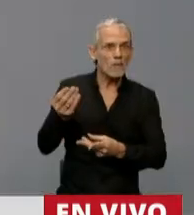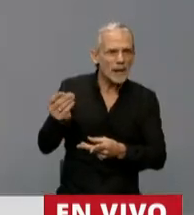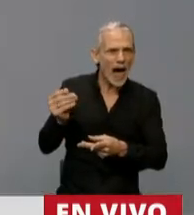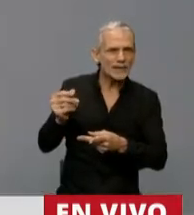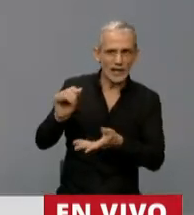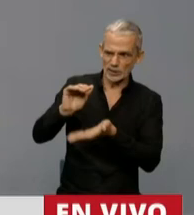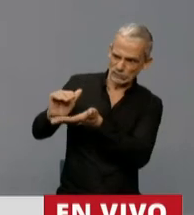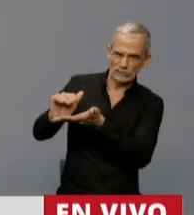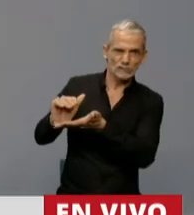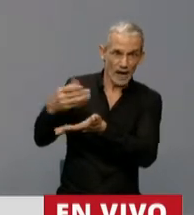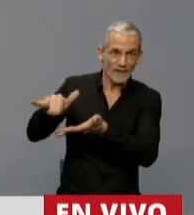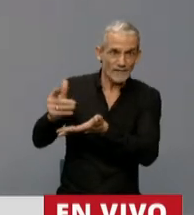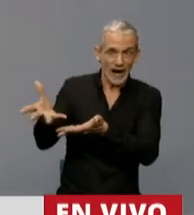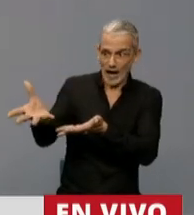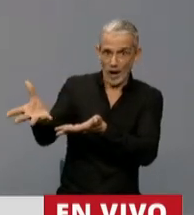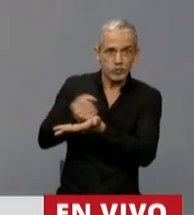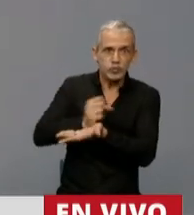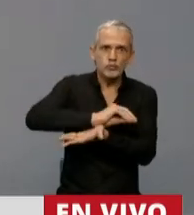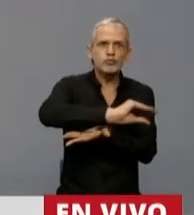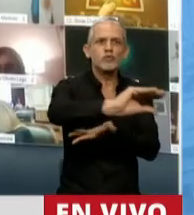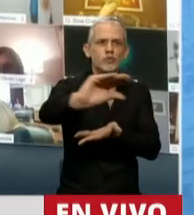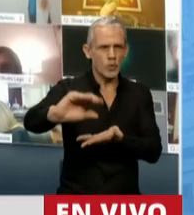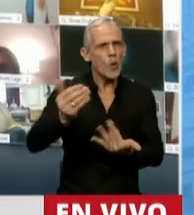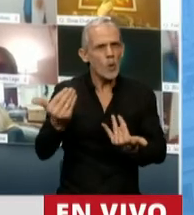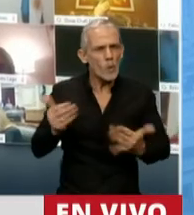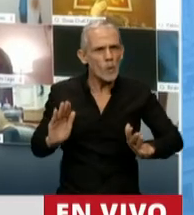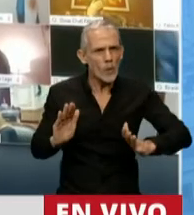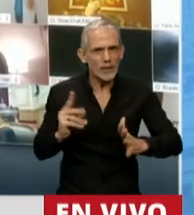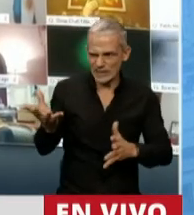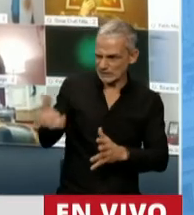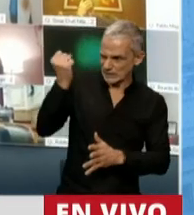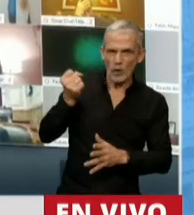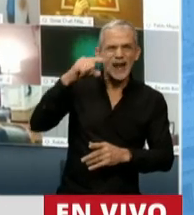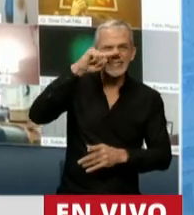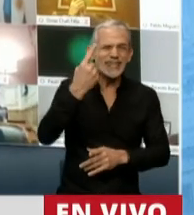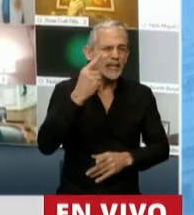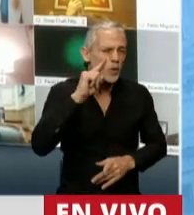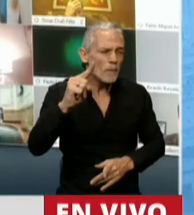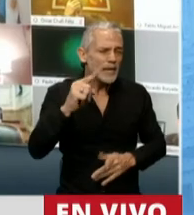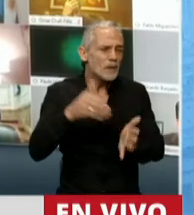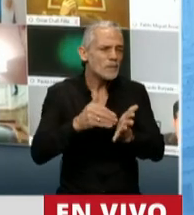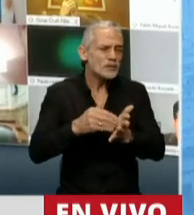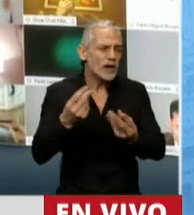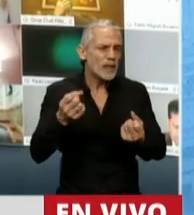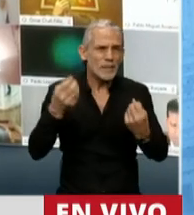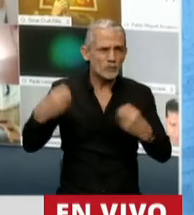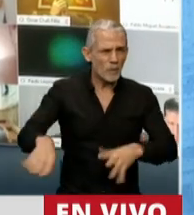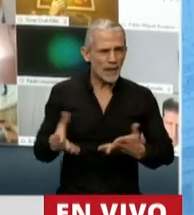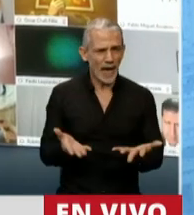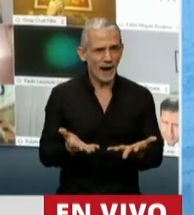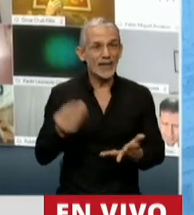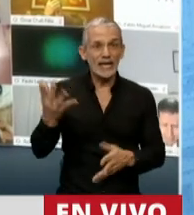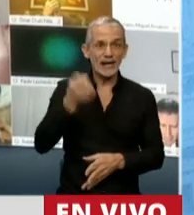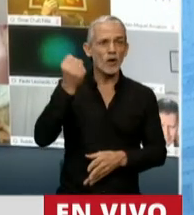están a punto de poder ser distribuidos, no poder recuperar 71.000 millones de pesos y solamente